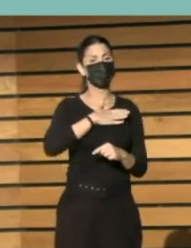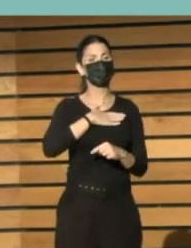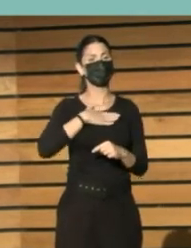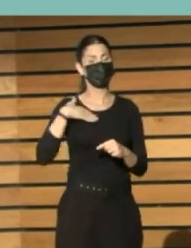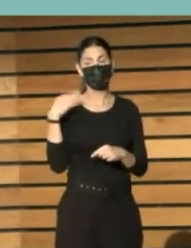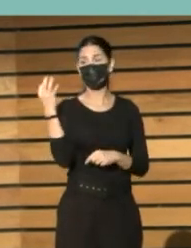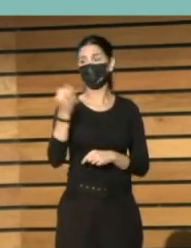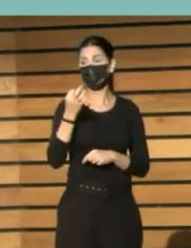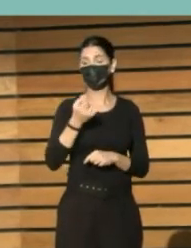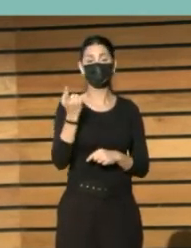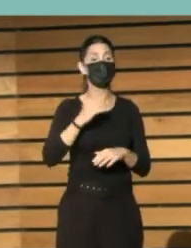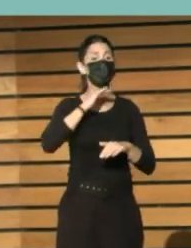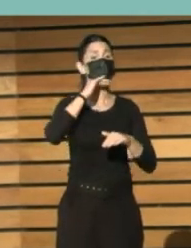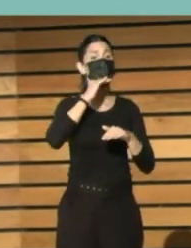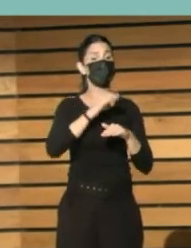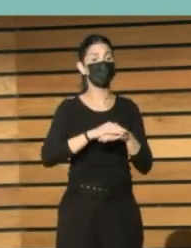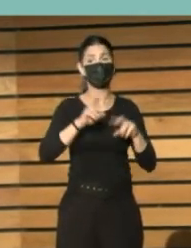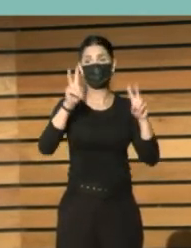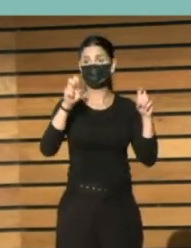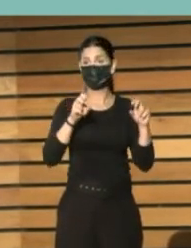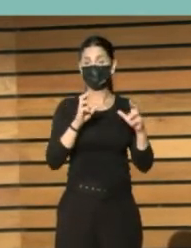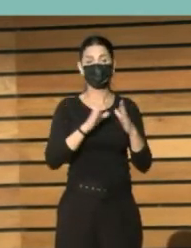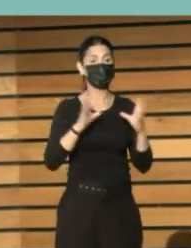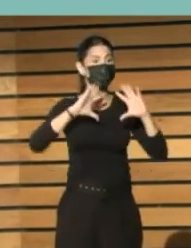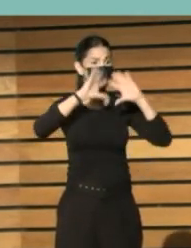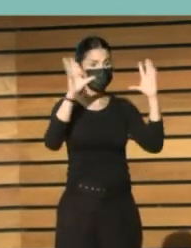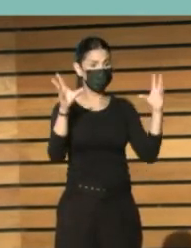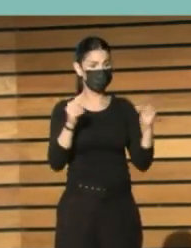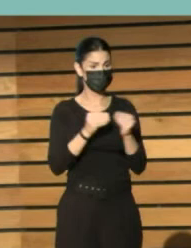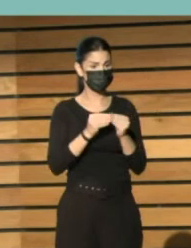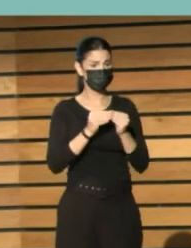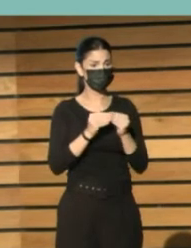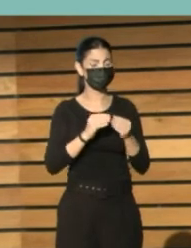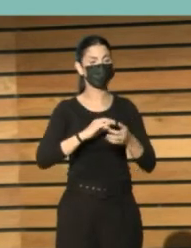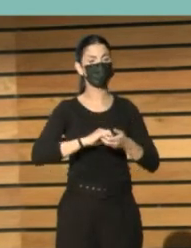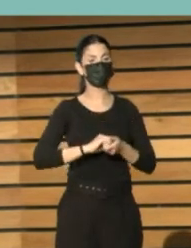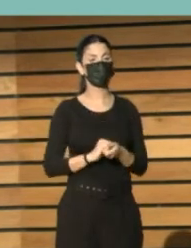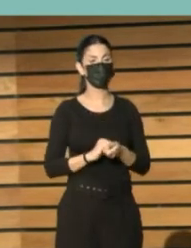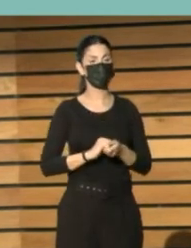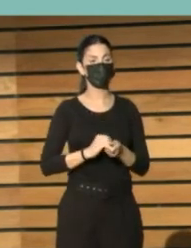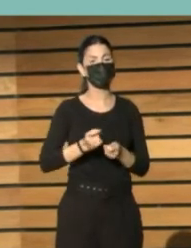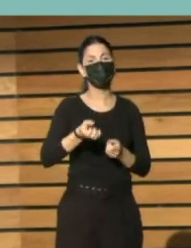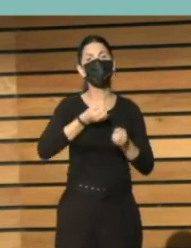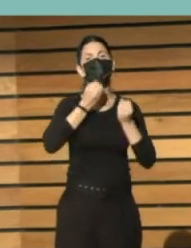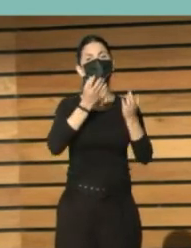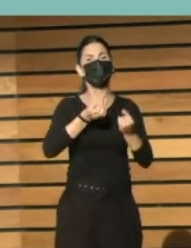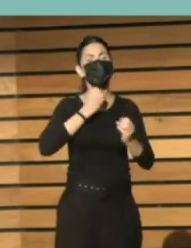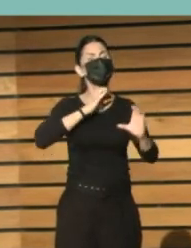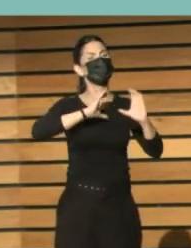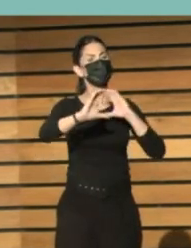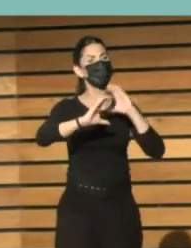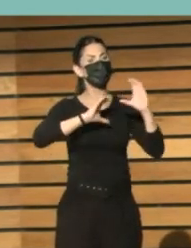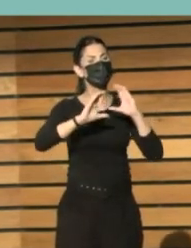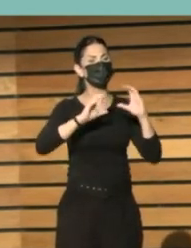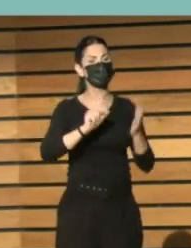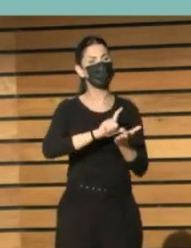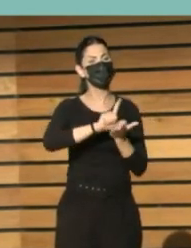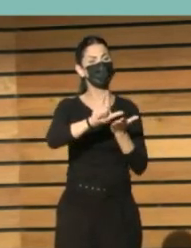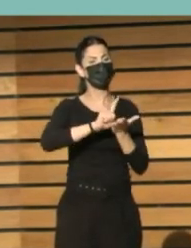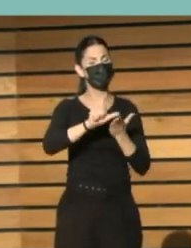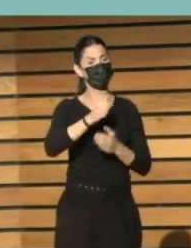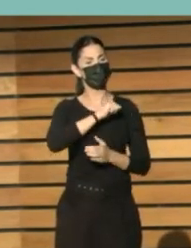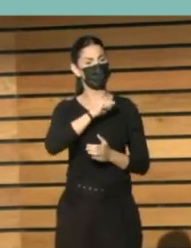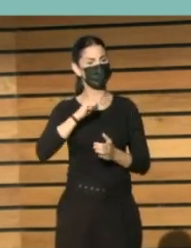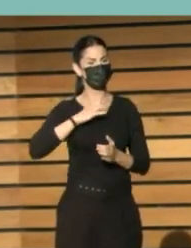cumplir lo que nos decimos en las conclusiones. Y nos dijimos en Badajoz. Saber comunicar y crear un lenguaje con mensaje propio.